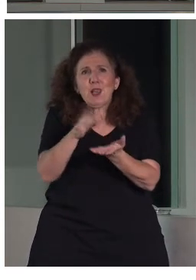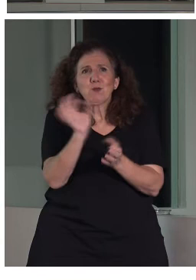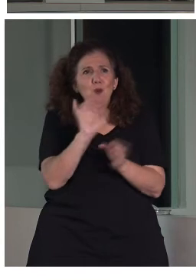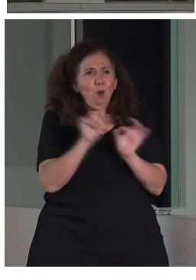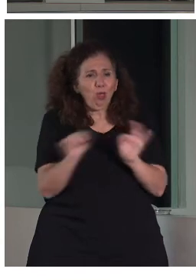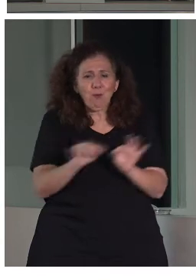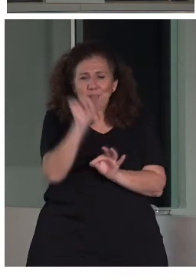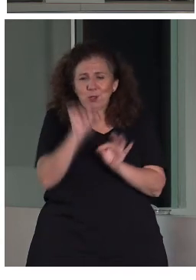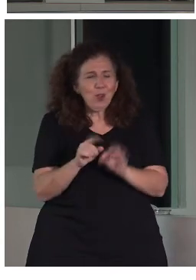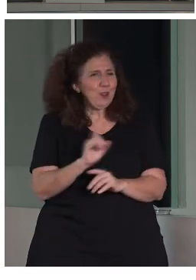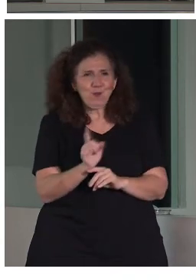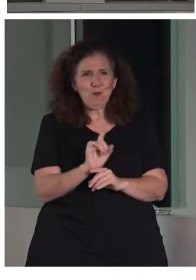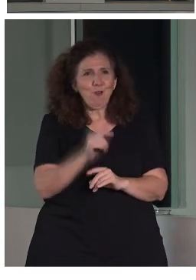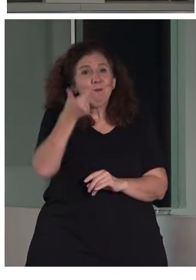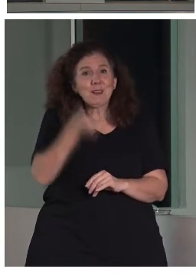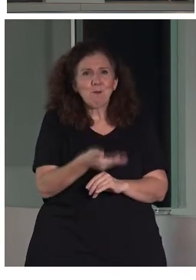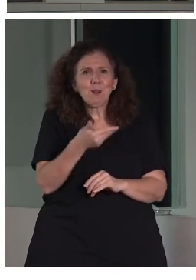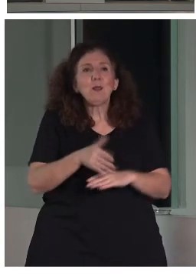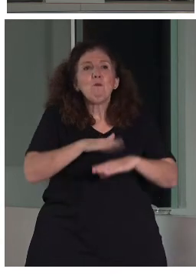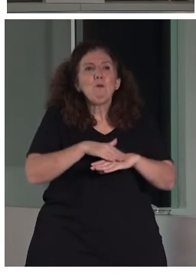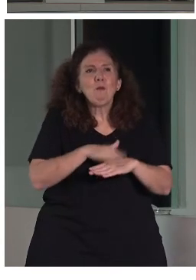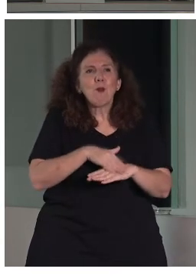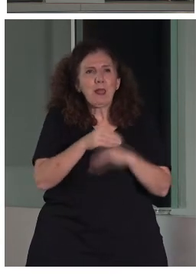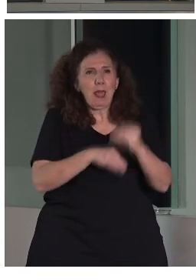por qué estaban trabajando de esa manera.